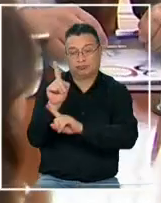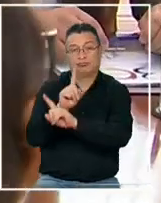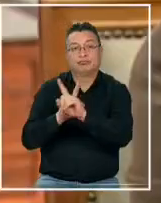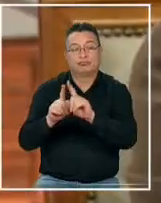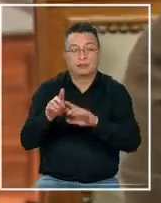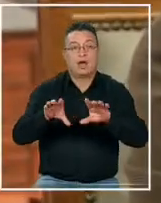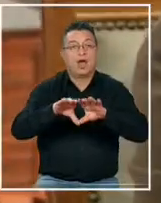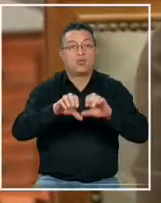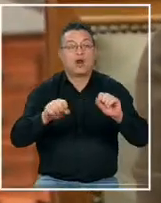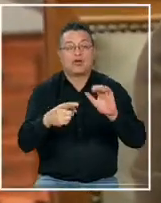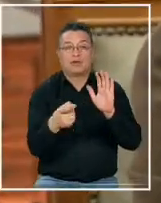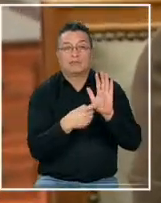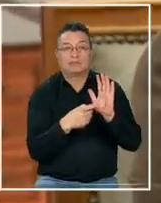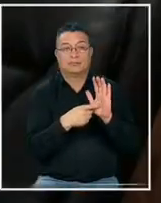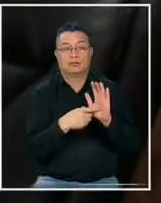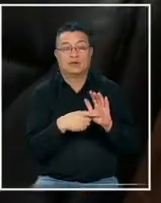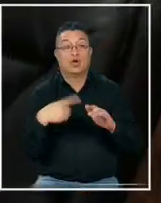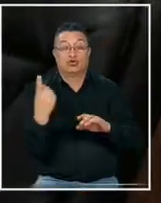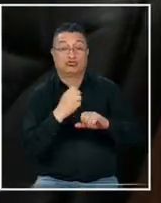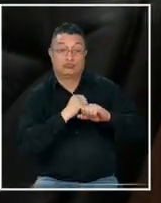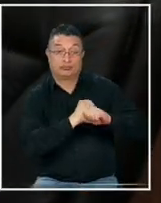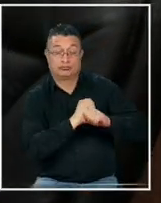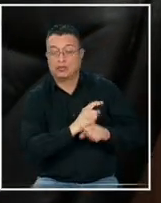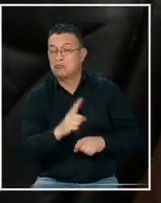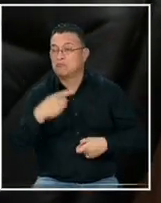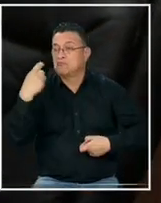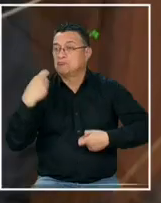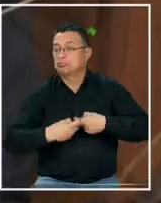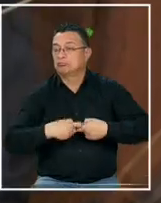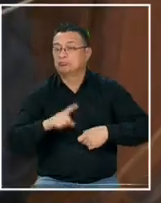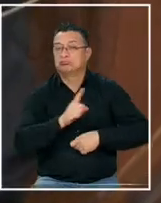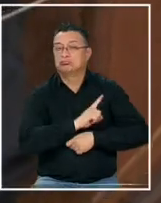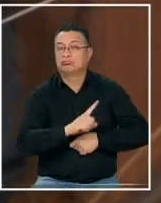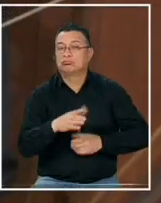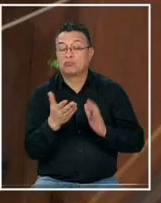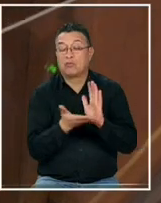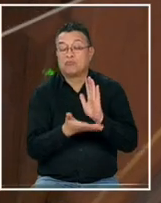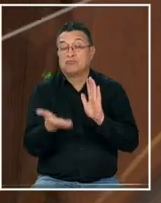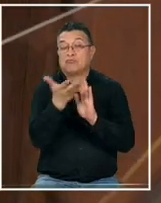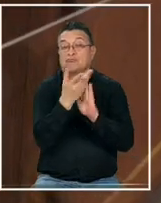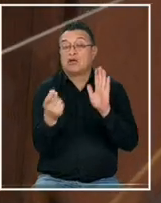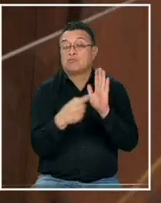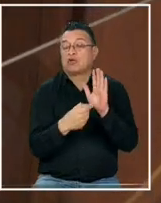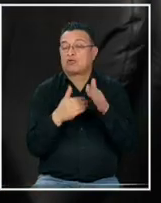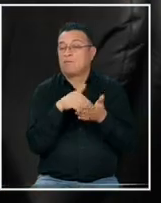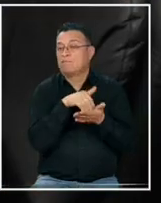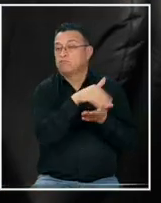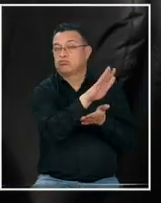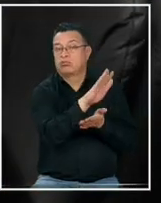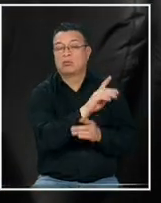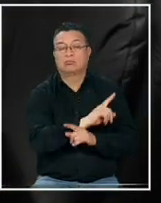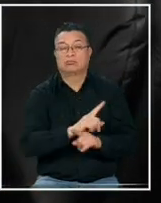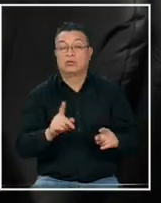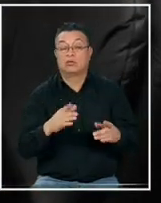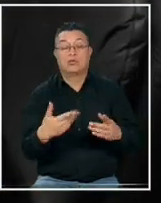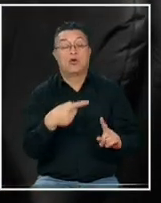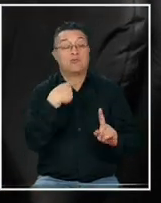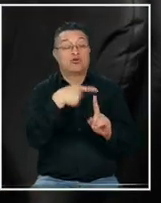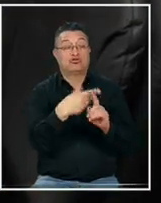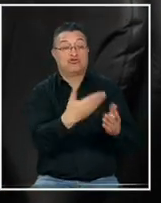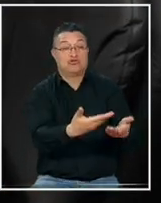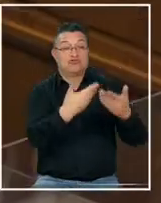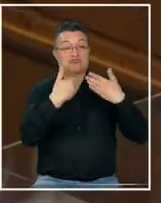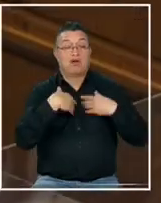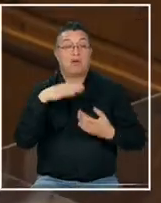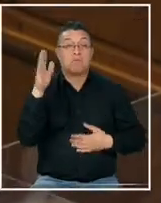pacto fiscal la oposición endureció su tono y anticipó su rechazo por el eventual aumento de impuestos y el nulo incentivo a su juicio